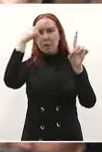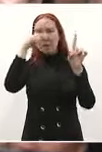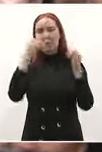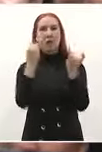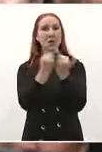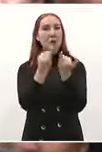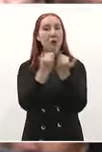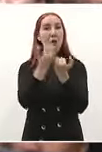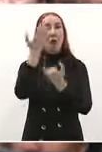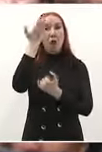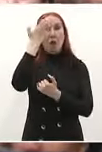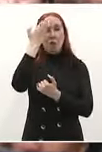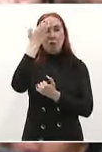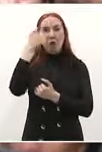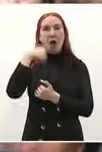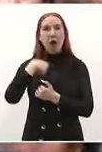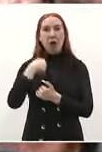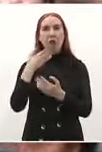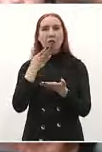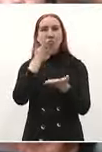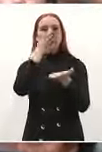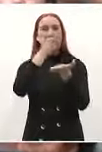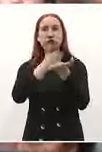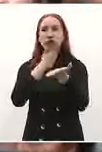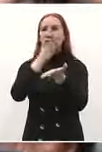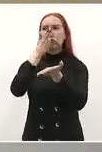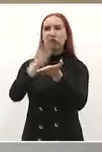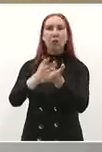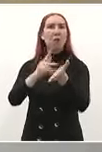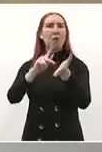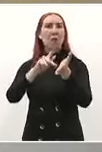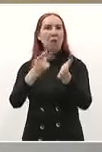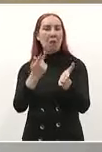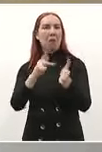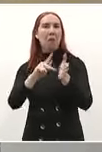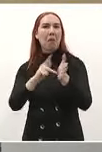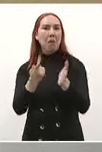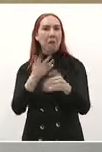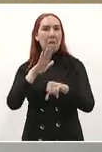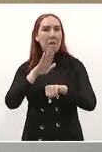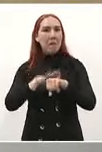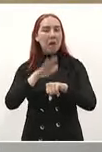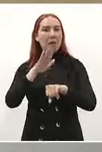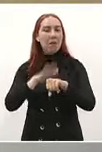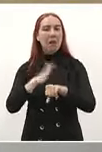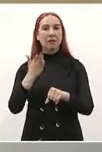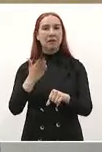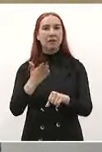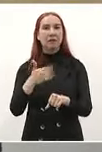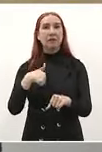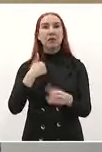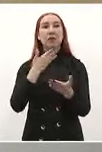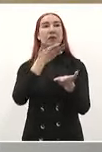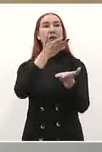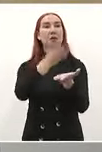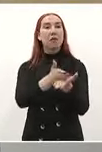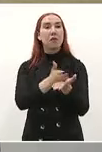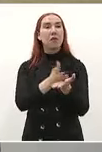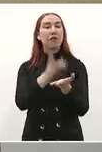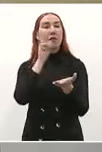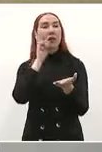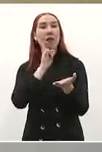y los he visitado más de una vez y voy recogiendo